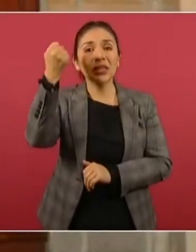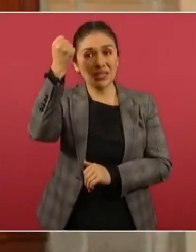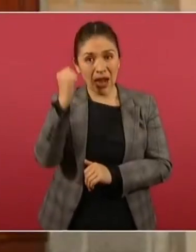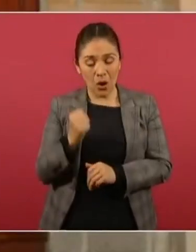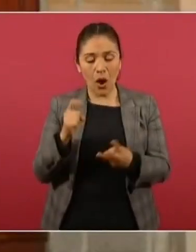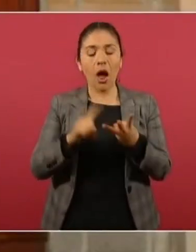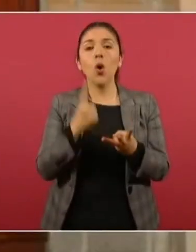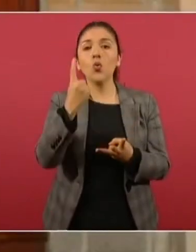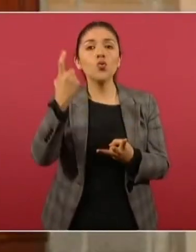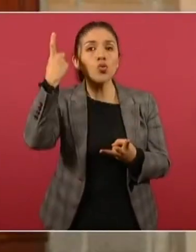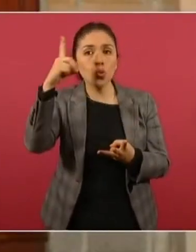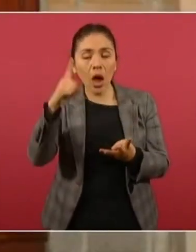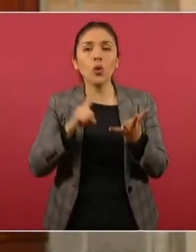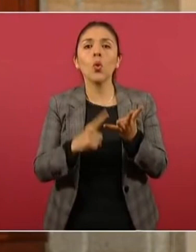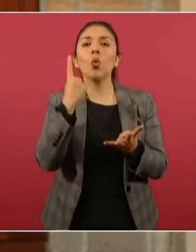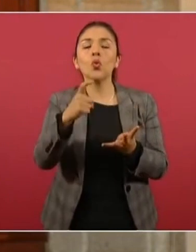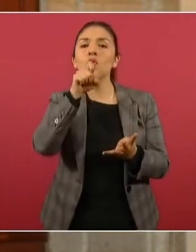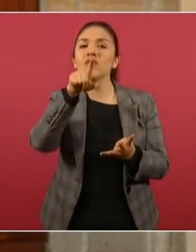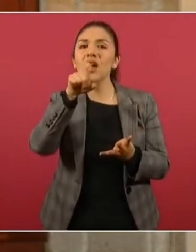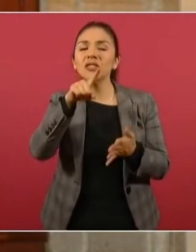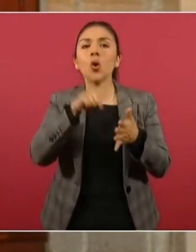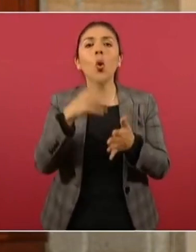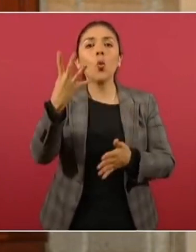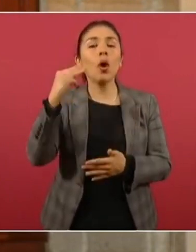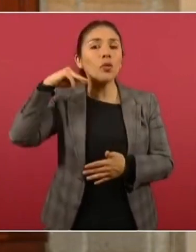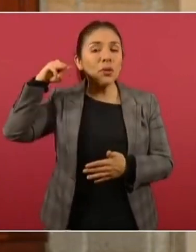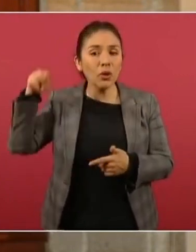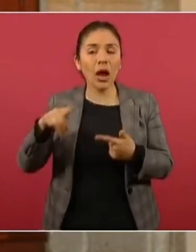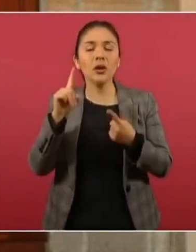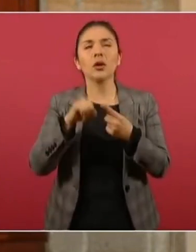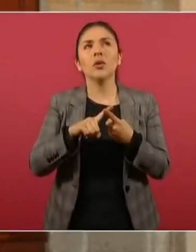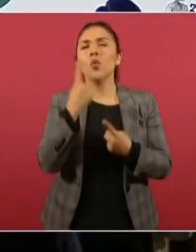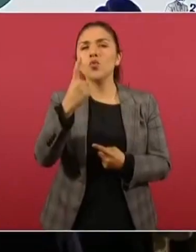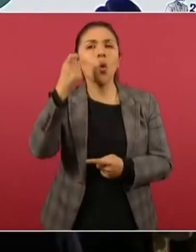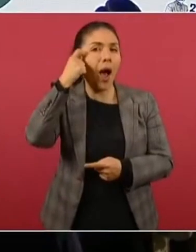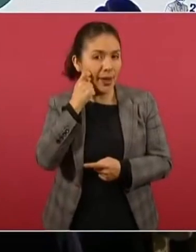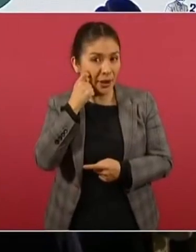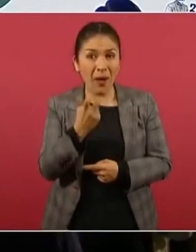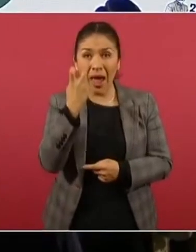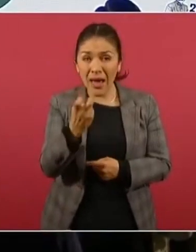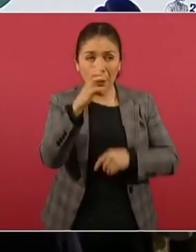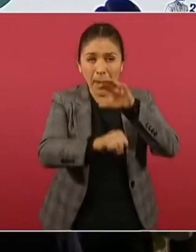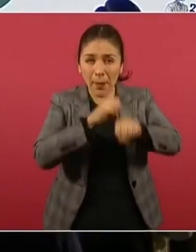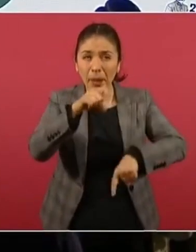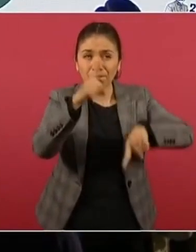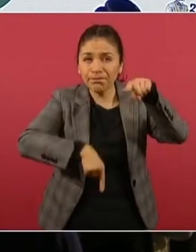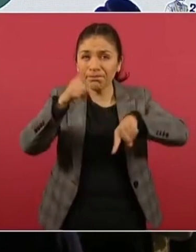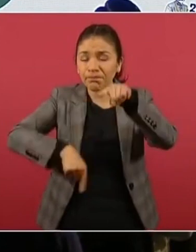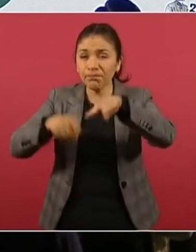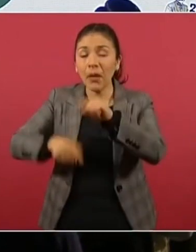uno en Durango, uno en Jalisco, cuatro en Michoacán y uno en Guerrero. Todos estos decomisos y aseguramientos